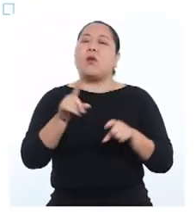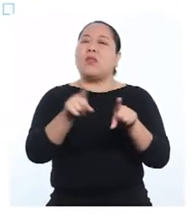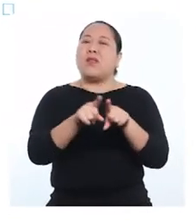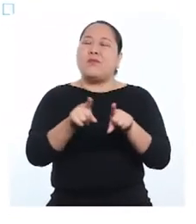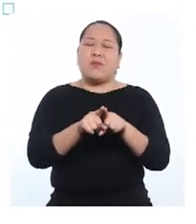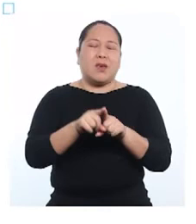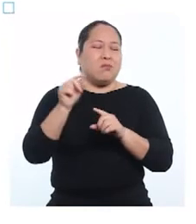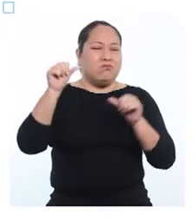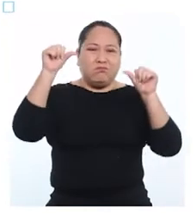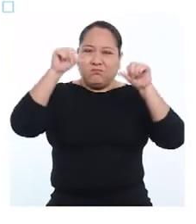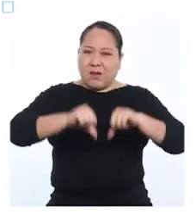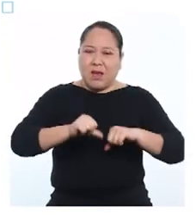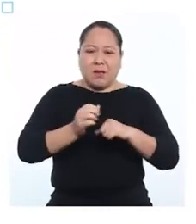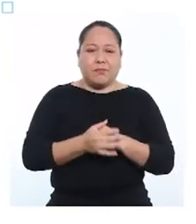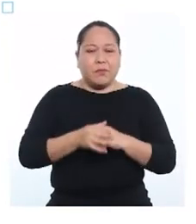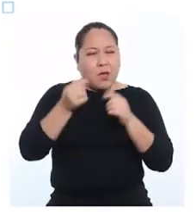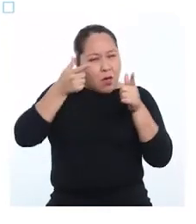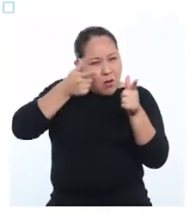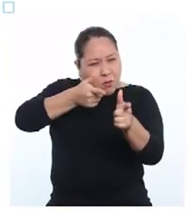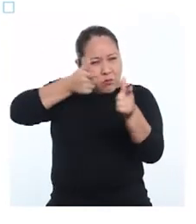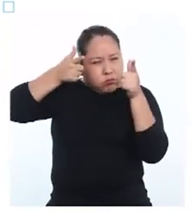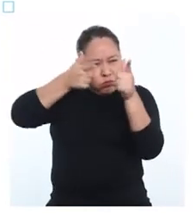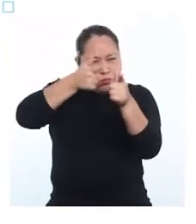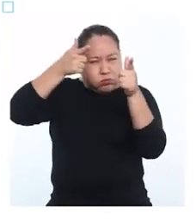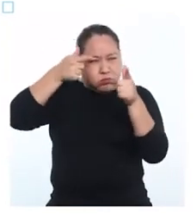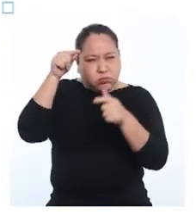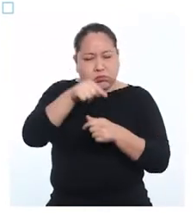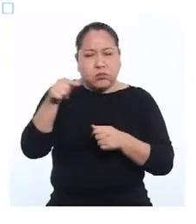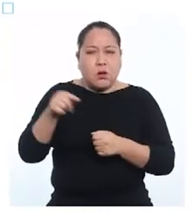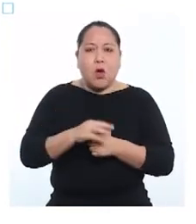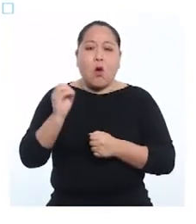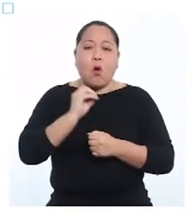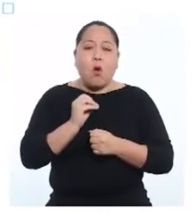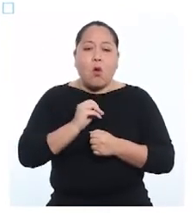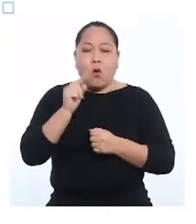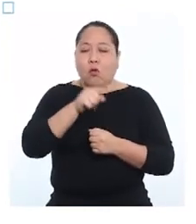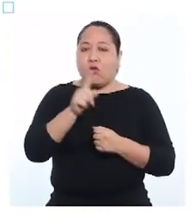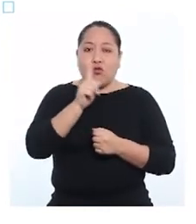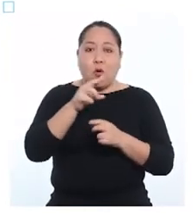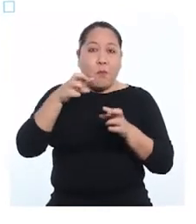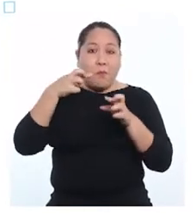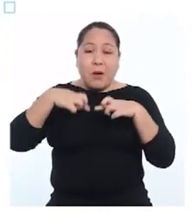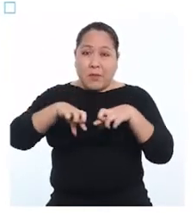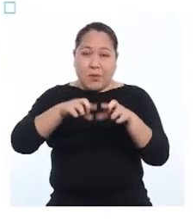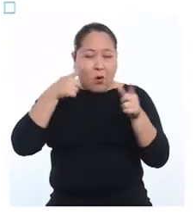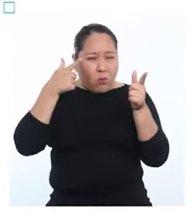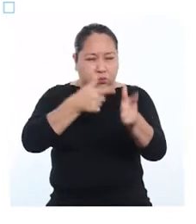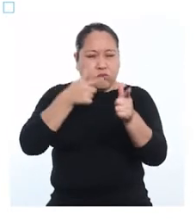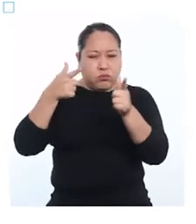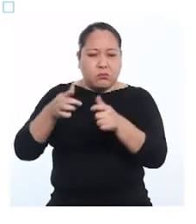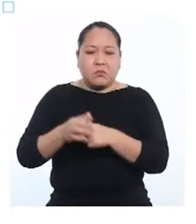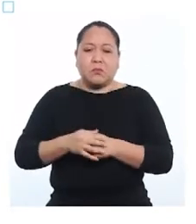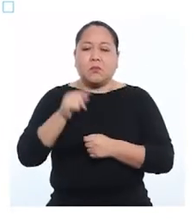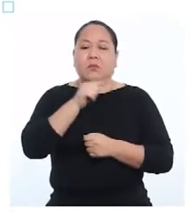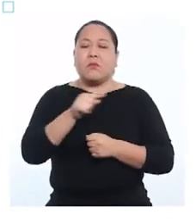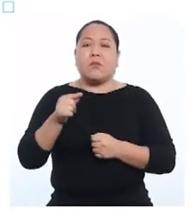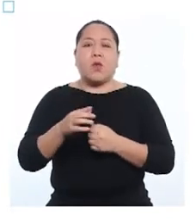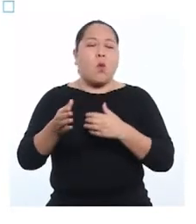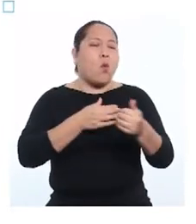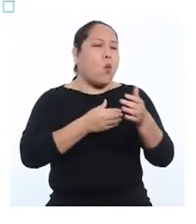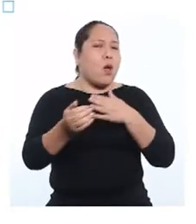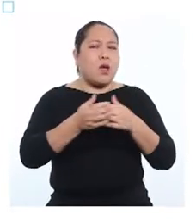devastadora, la caza furtiva o caza sin autorización de quien quiera que